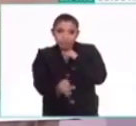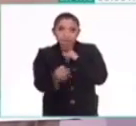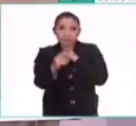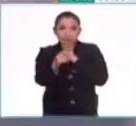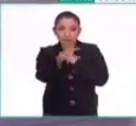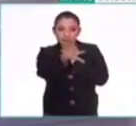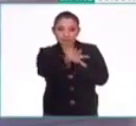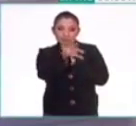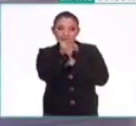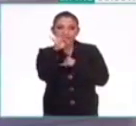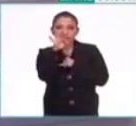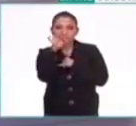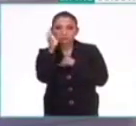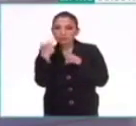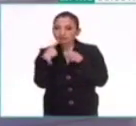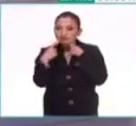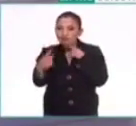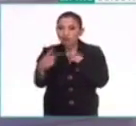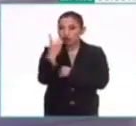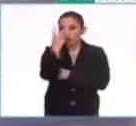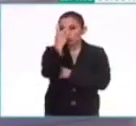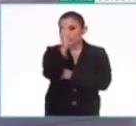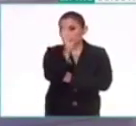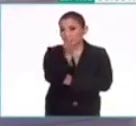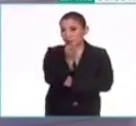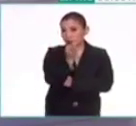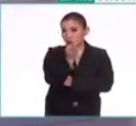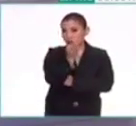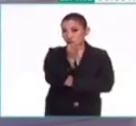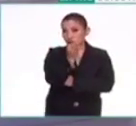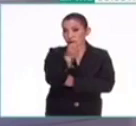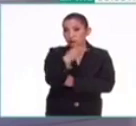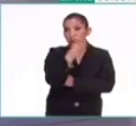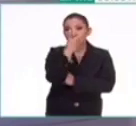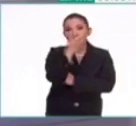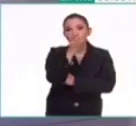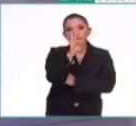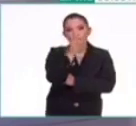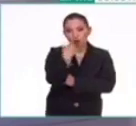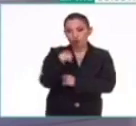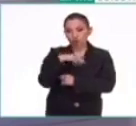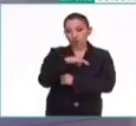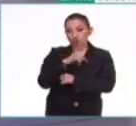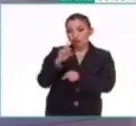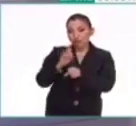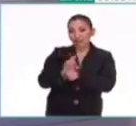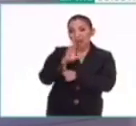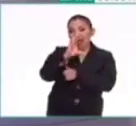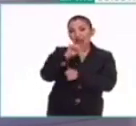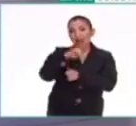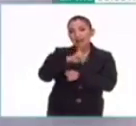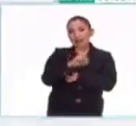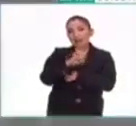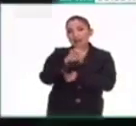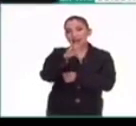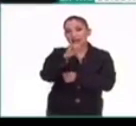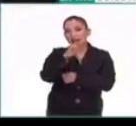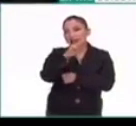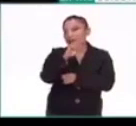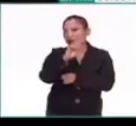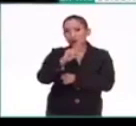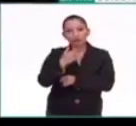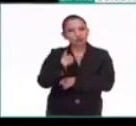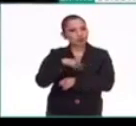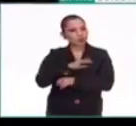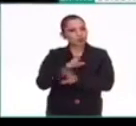toman por consenso que es el 2 de febrero. Pero el 2 de febrero, que para nosotros sería el Día de la Candelaria, no es el de